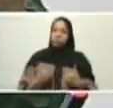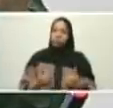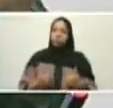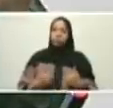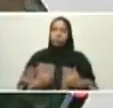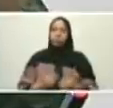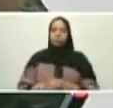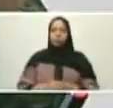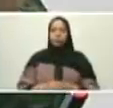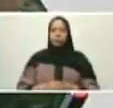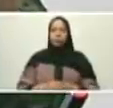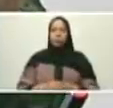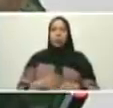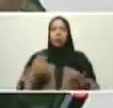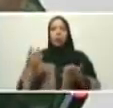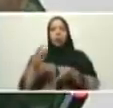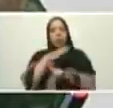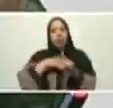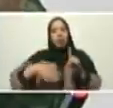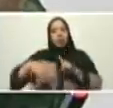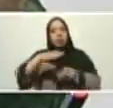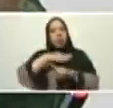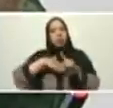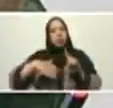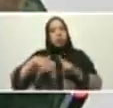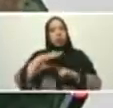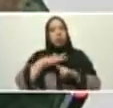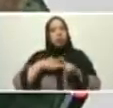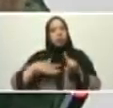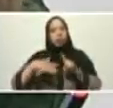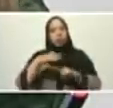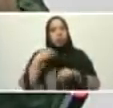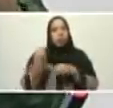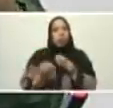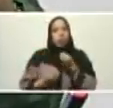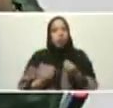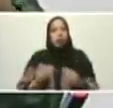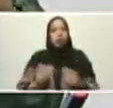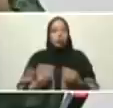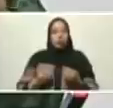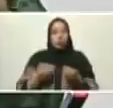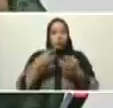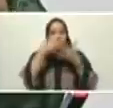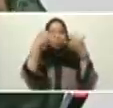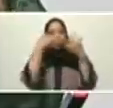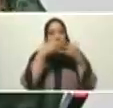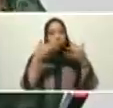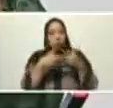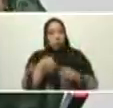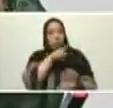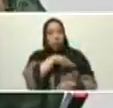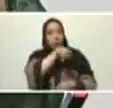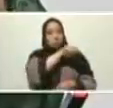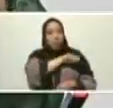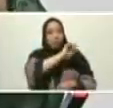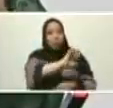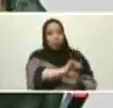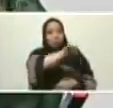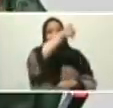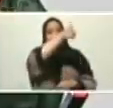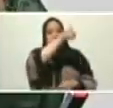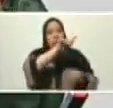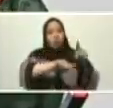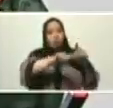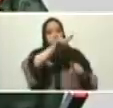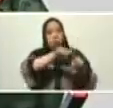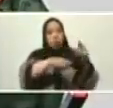impedimento ni la situación logística, no fue impedimento ni las posiciones aventajadas del ejército realista para, en ese